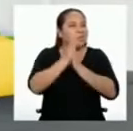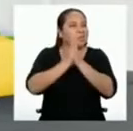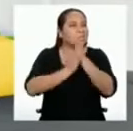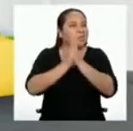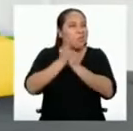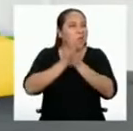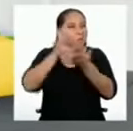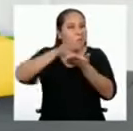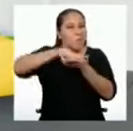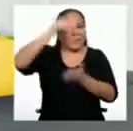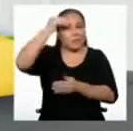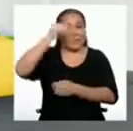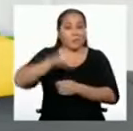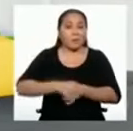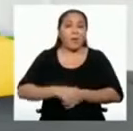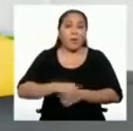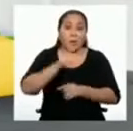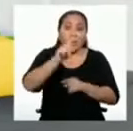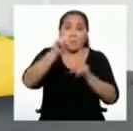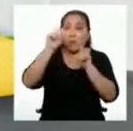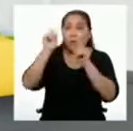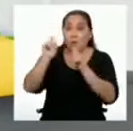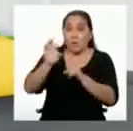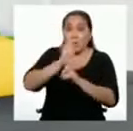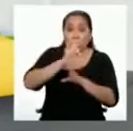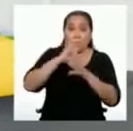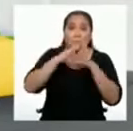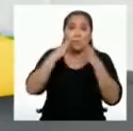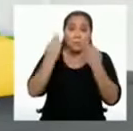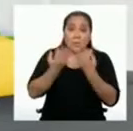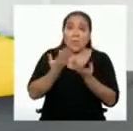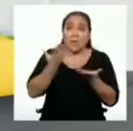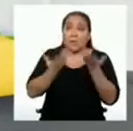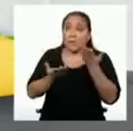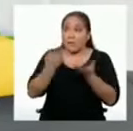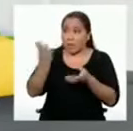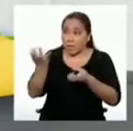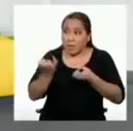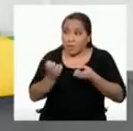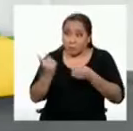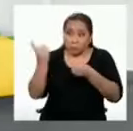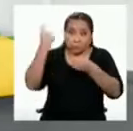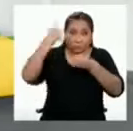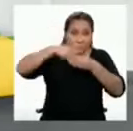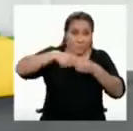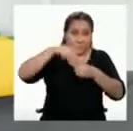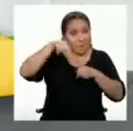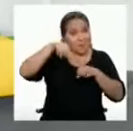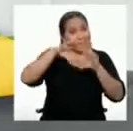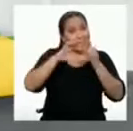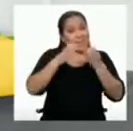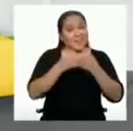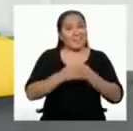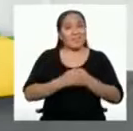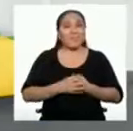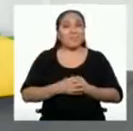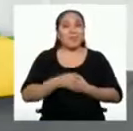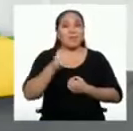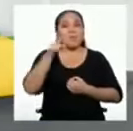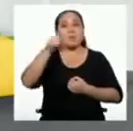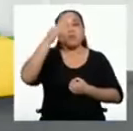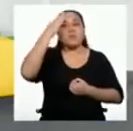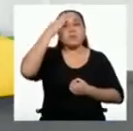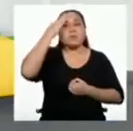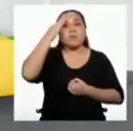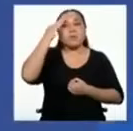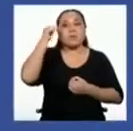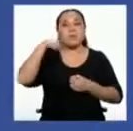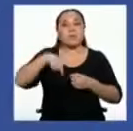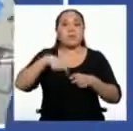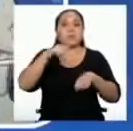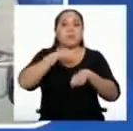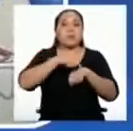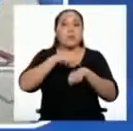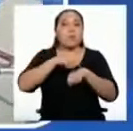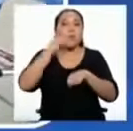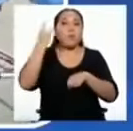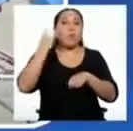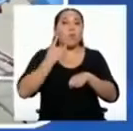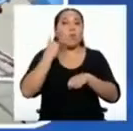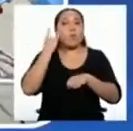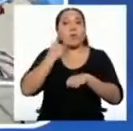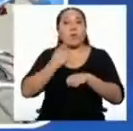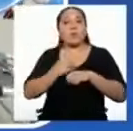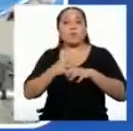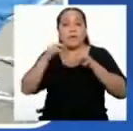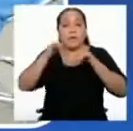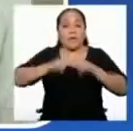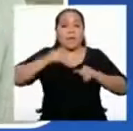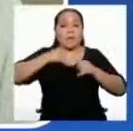preguntas también a las personas de tu familia si quieren unirse a la clase? Como sabes, nos encontramos en un estado de emergencia y